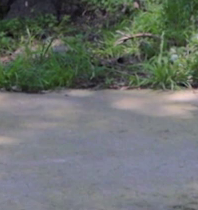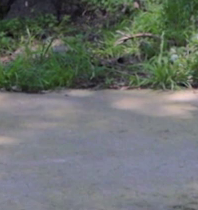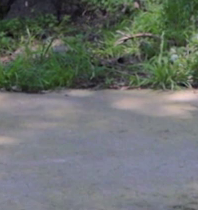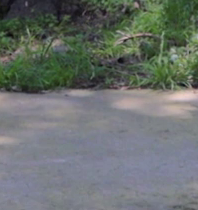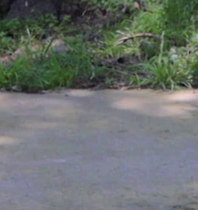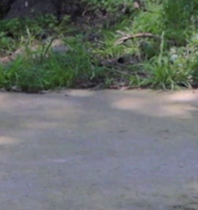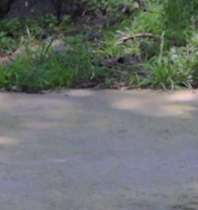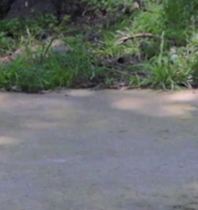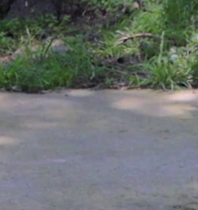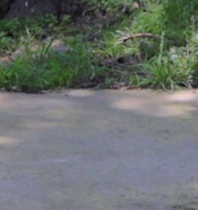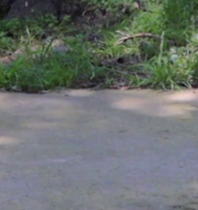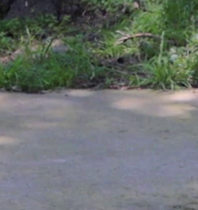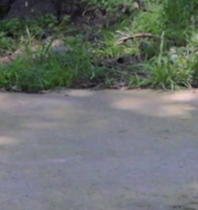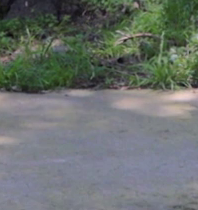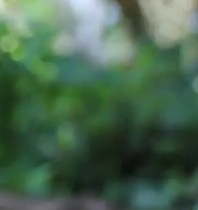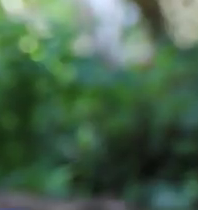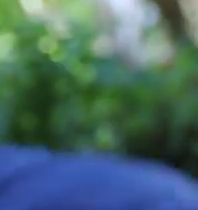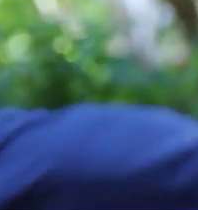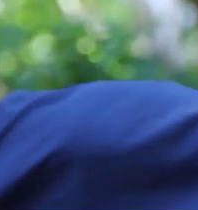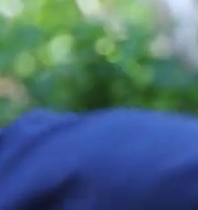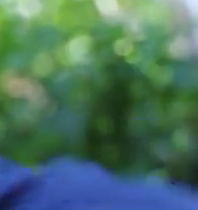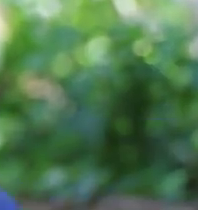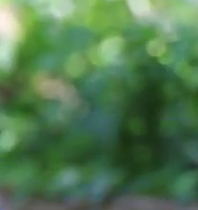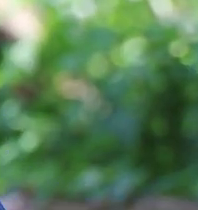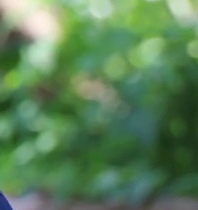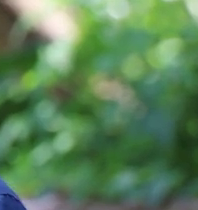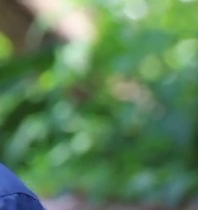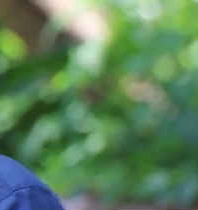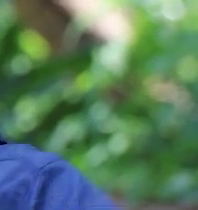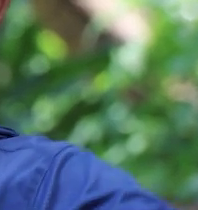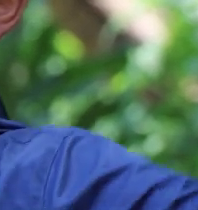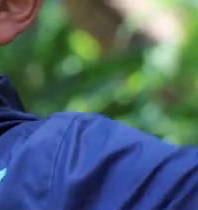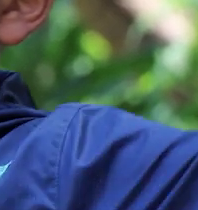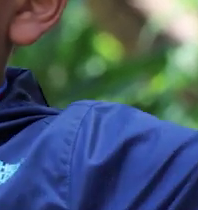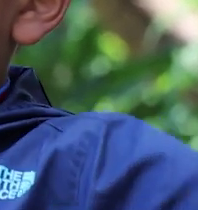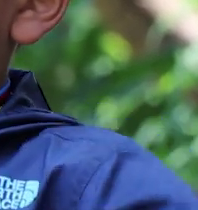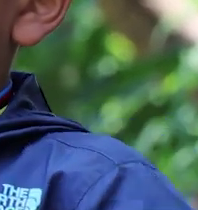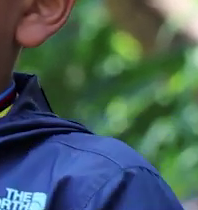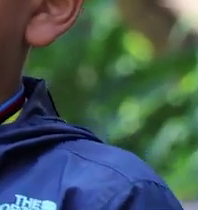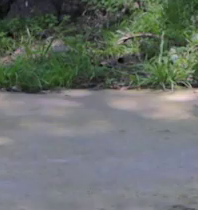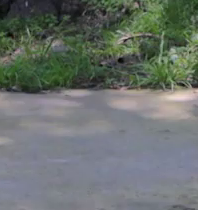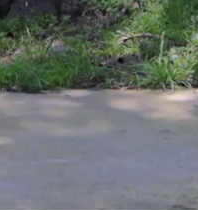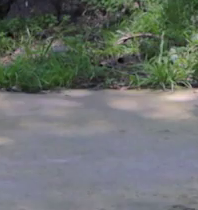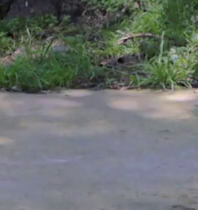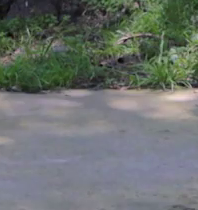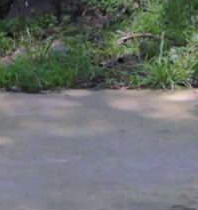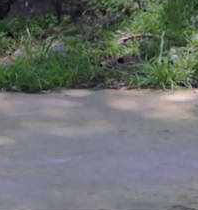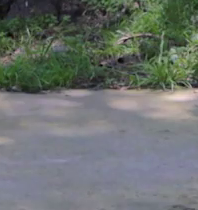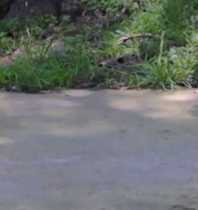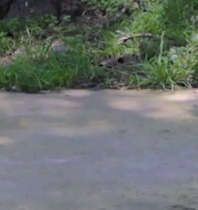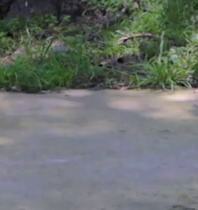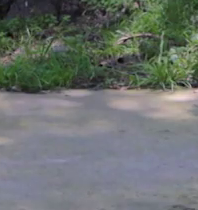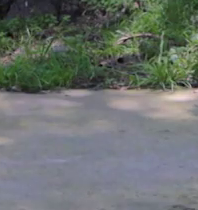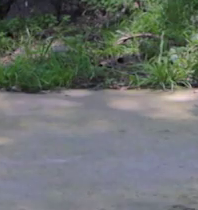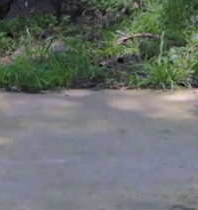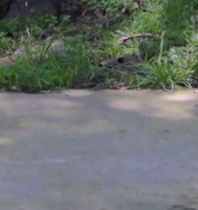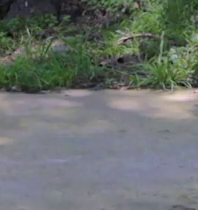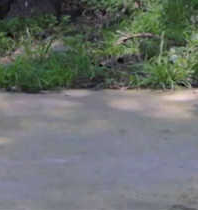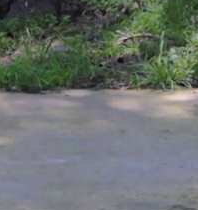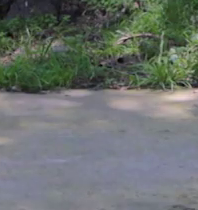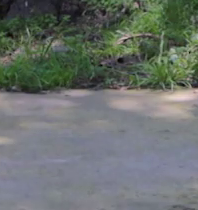bajamos. Arriba, abajo. Arriba, abajo. Muy bien. Otra más. Una vez más.